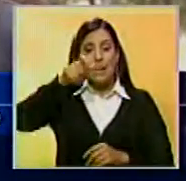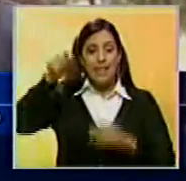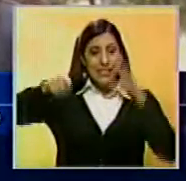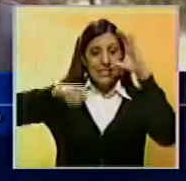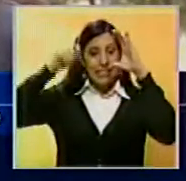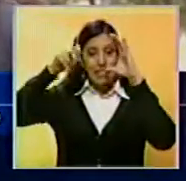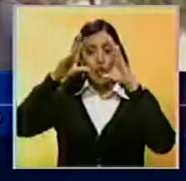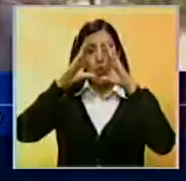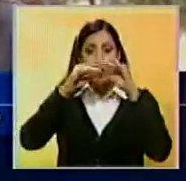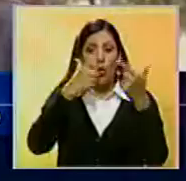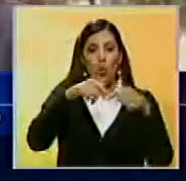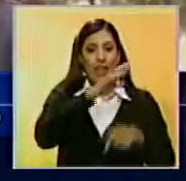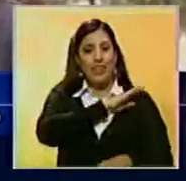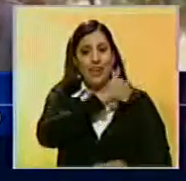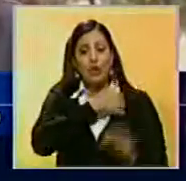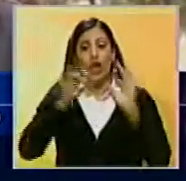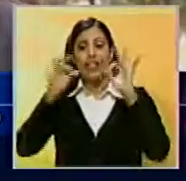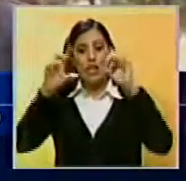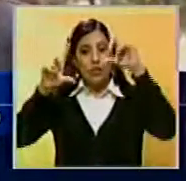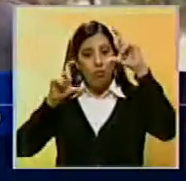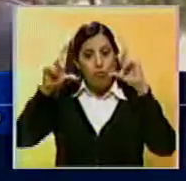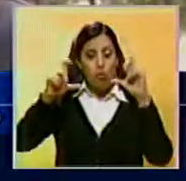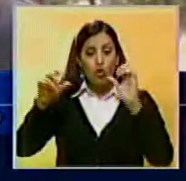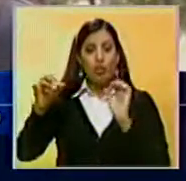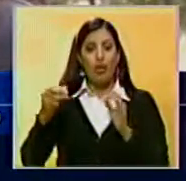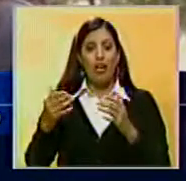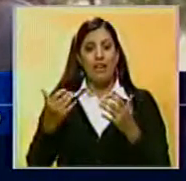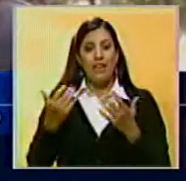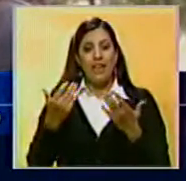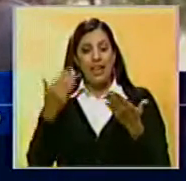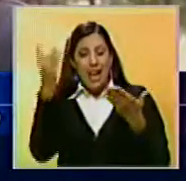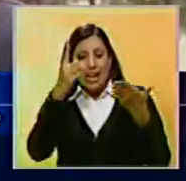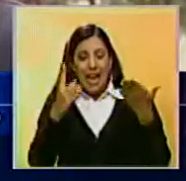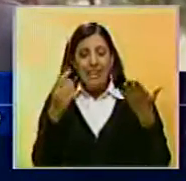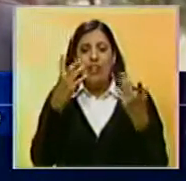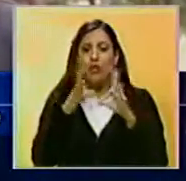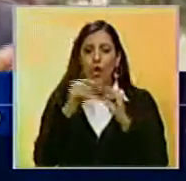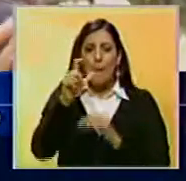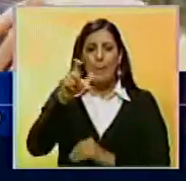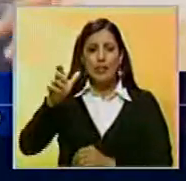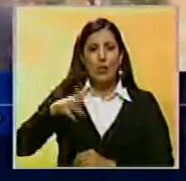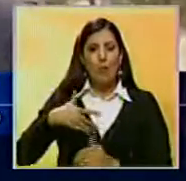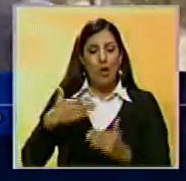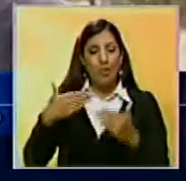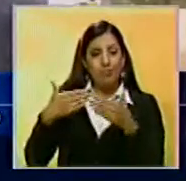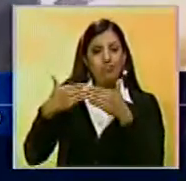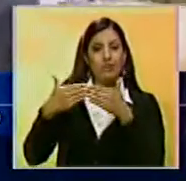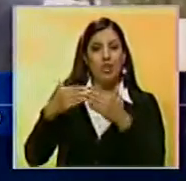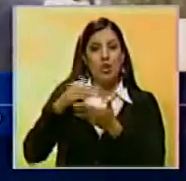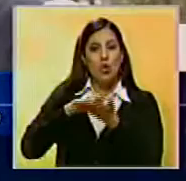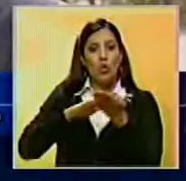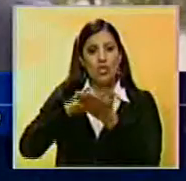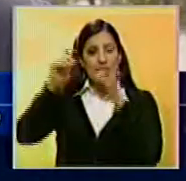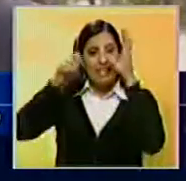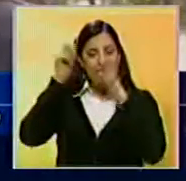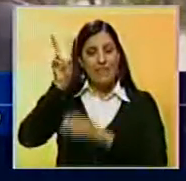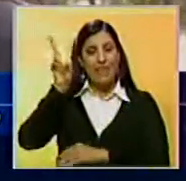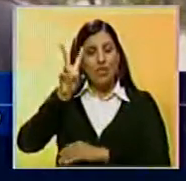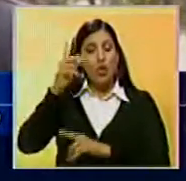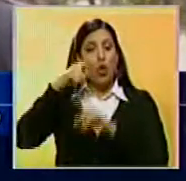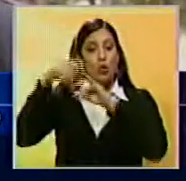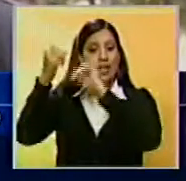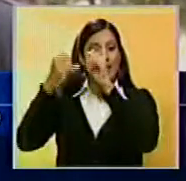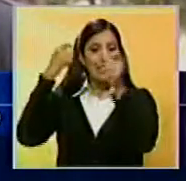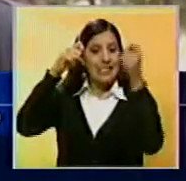desde todas sus áreas, dirección, actuación, fotografía, arte, hayan podido confrontarse, se podido confrontar al cine venezolano a nivel